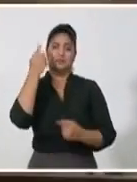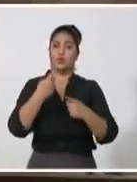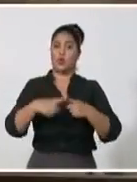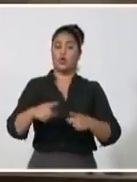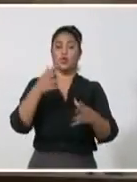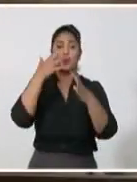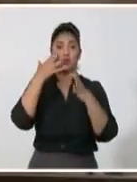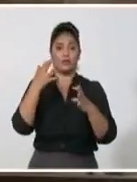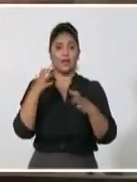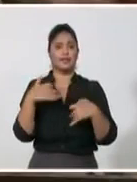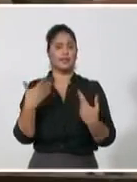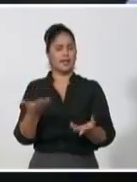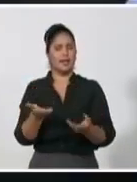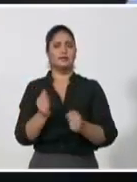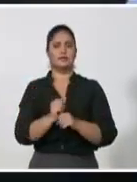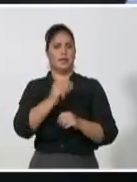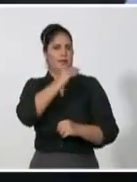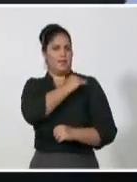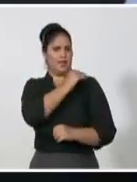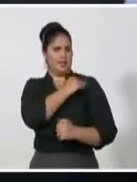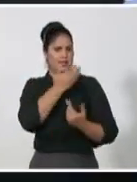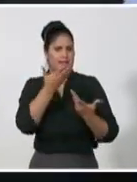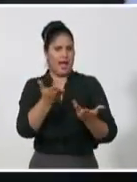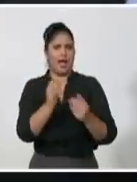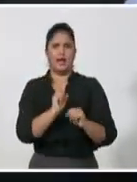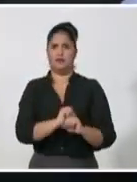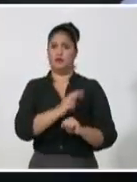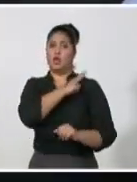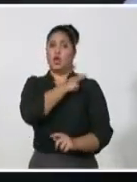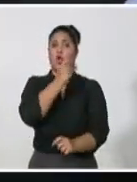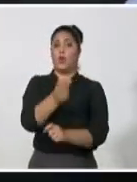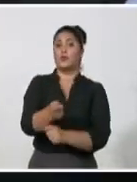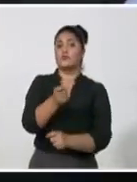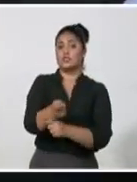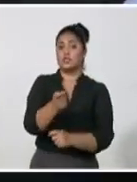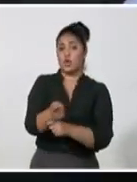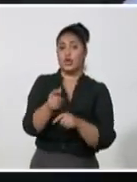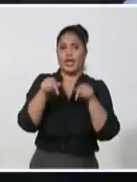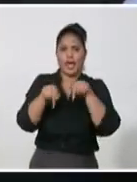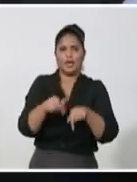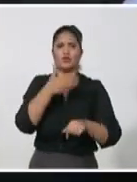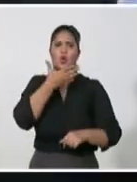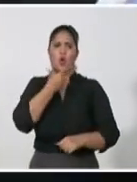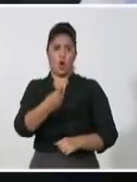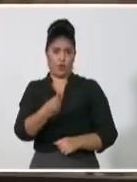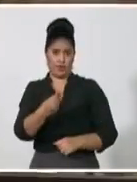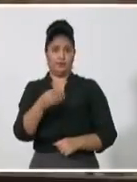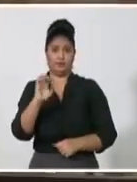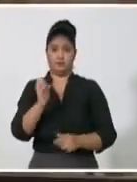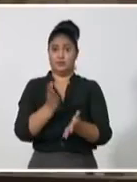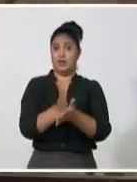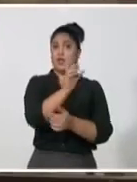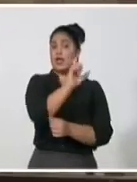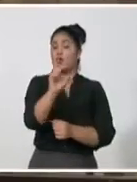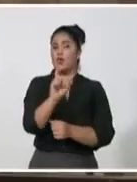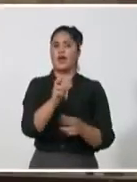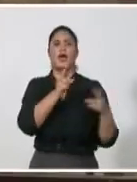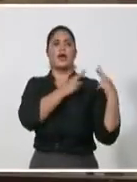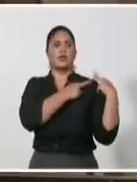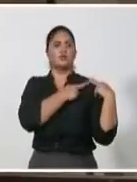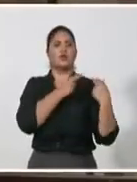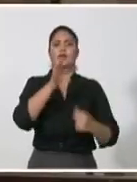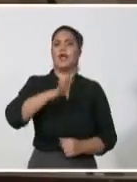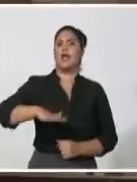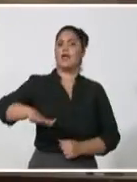de los jóvenes y de los cuadros. El servicio ha sido una tarea de todos, el servicio militar. Pero